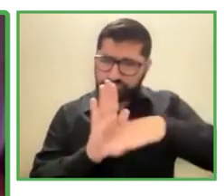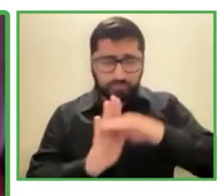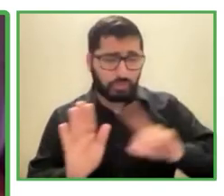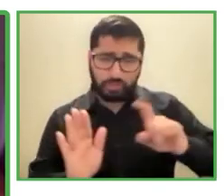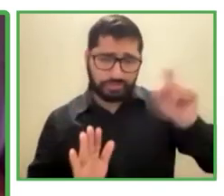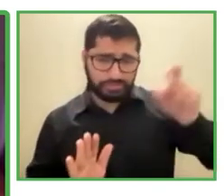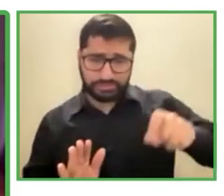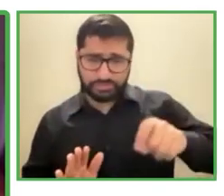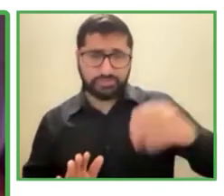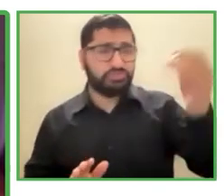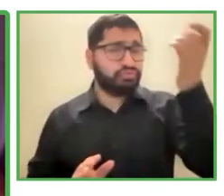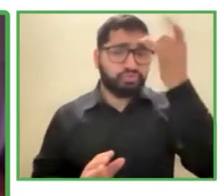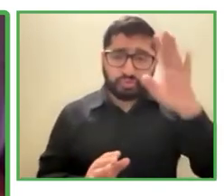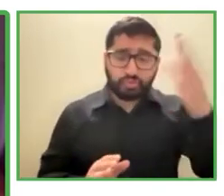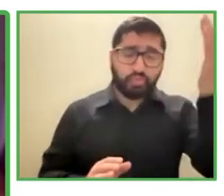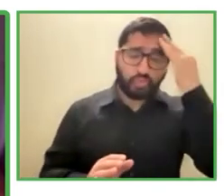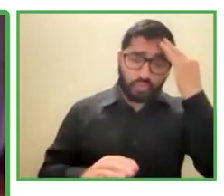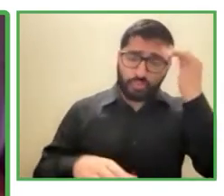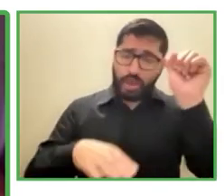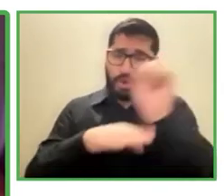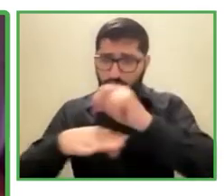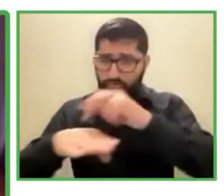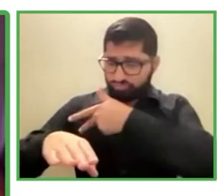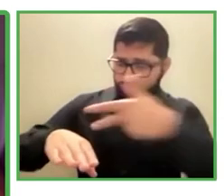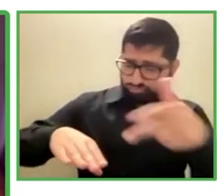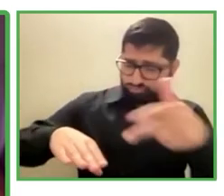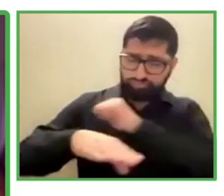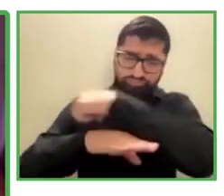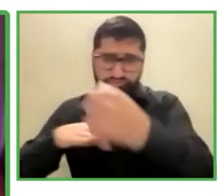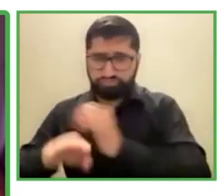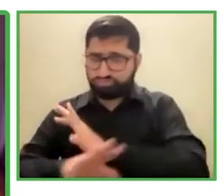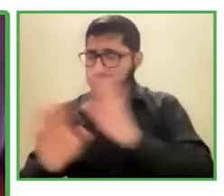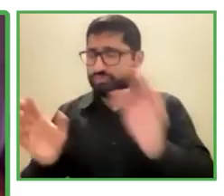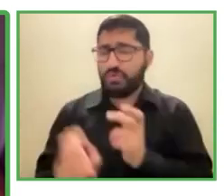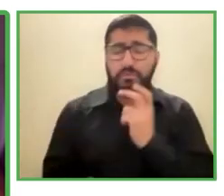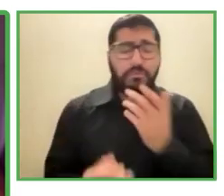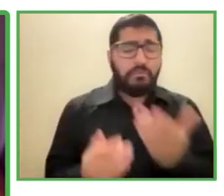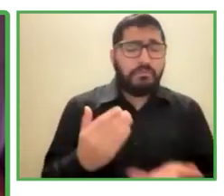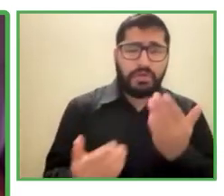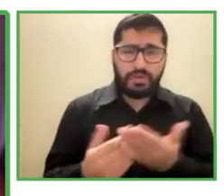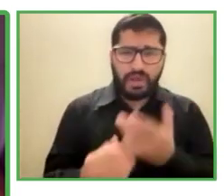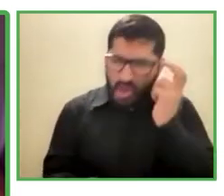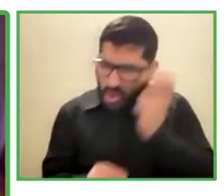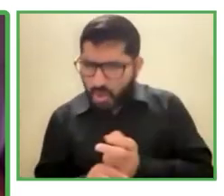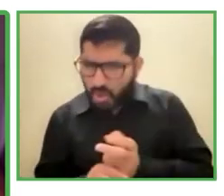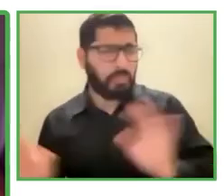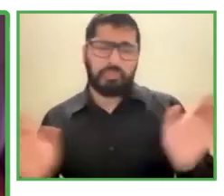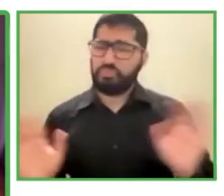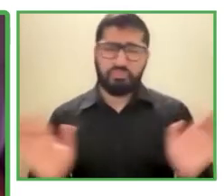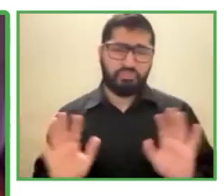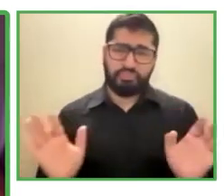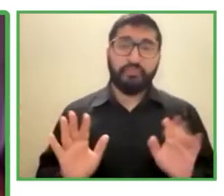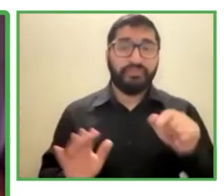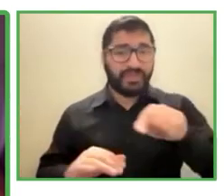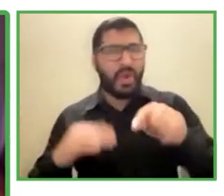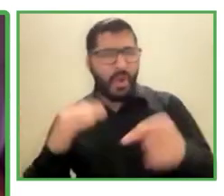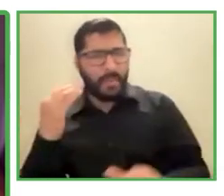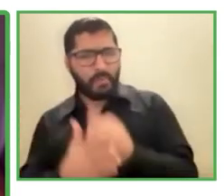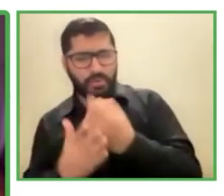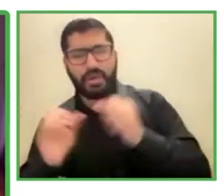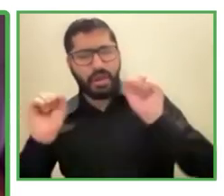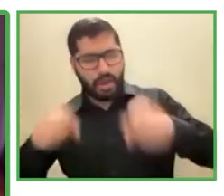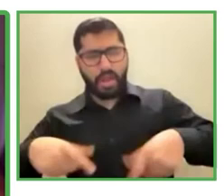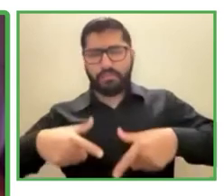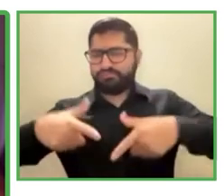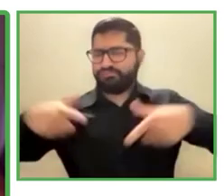por tanto se genera finalmente una posibilidad muy amplia de que muchas personas pueden trabajar con SEMO inicialmente